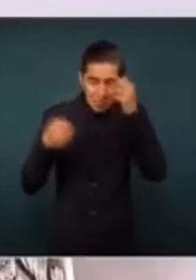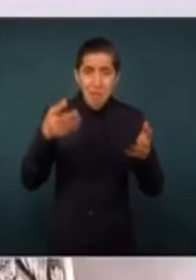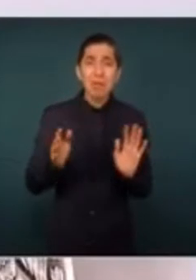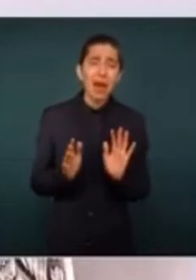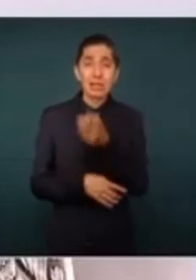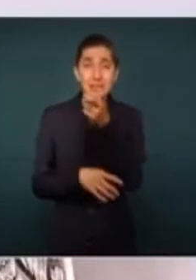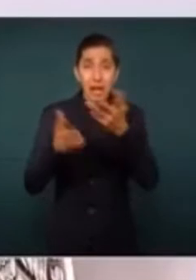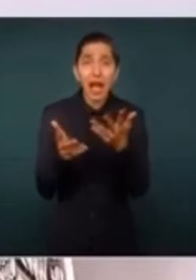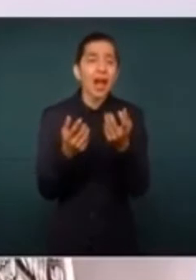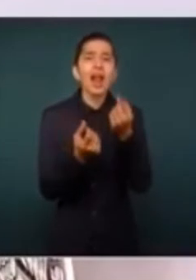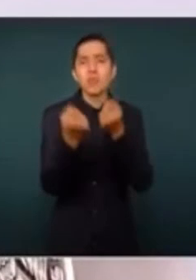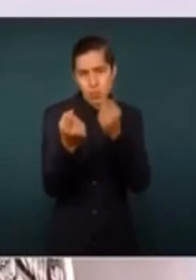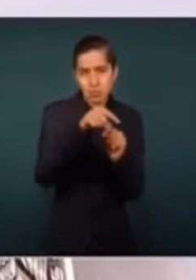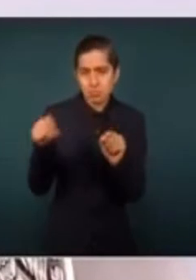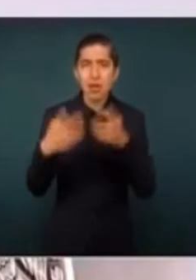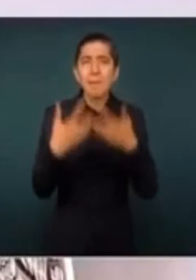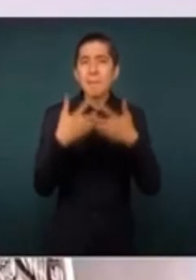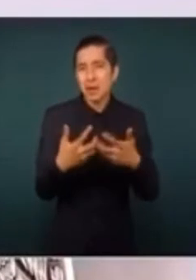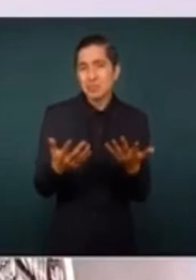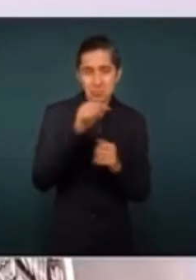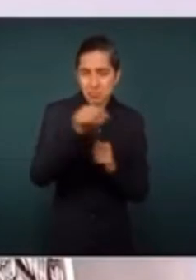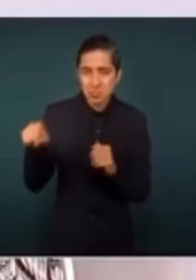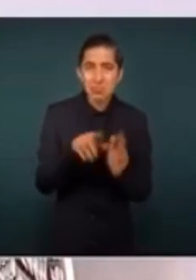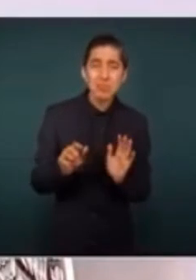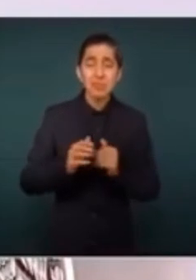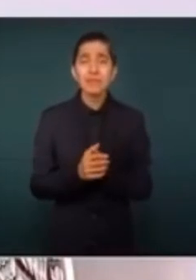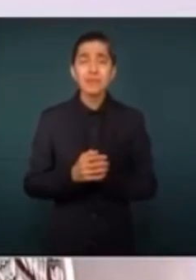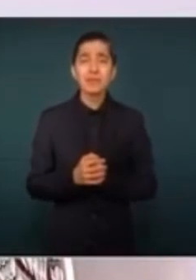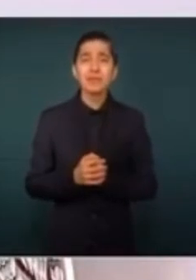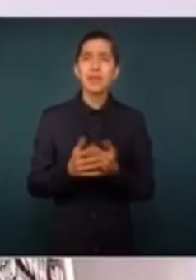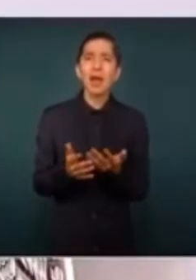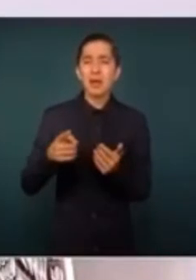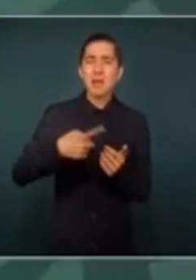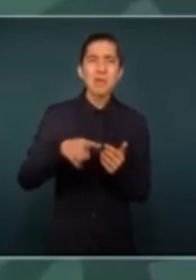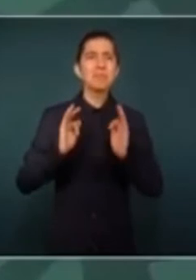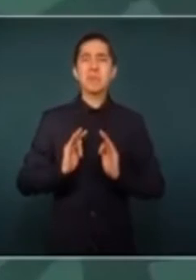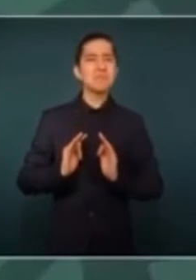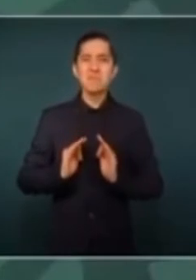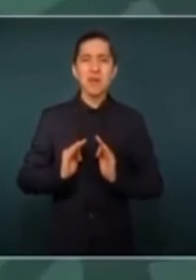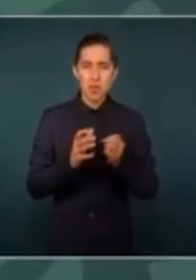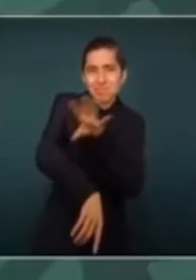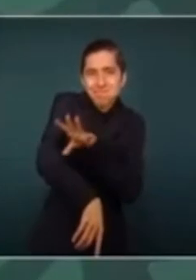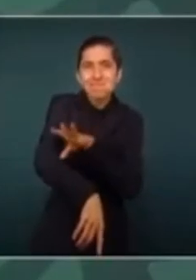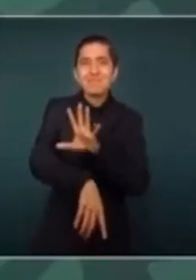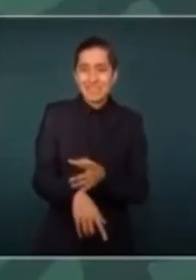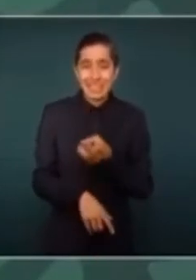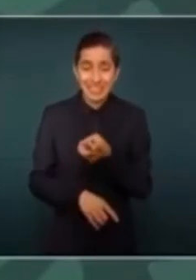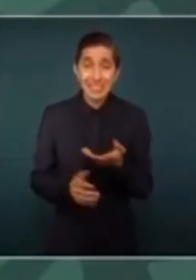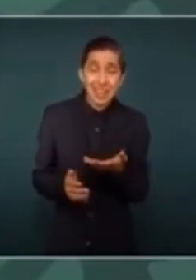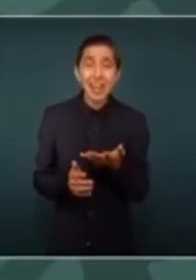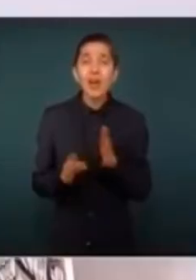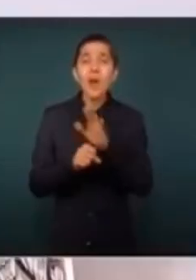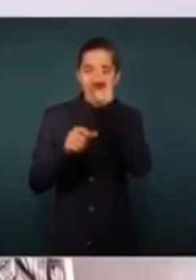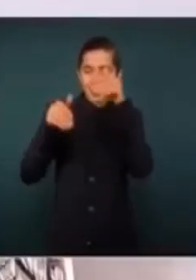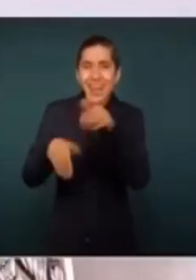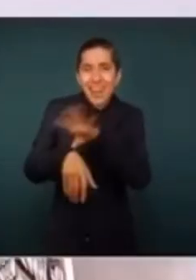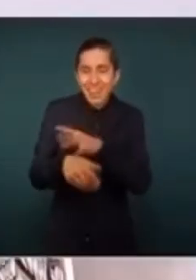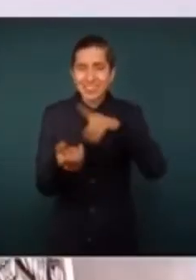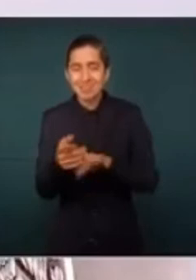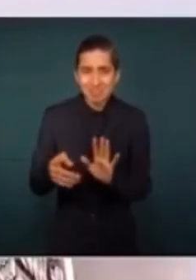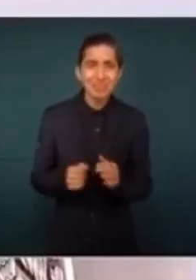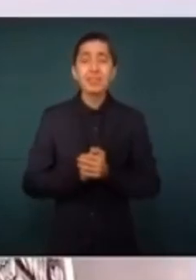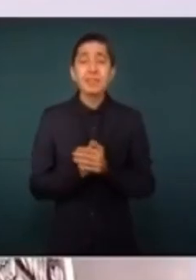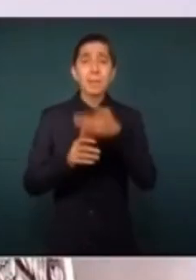algunas empresas que no están conformes con la nueva política, porque tiene que ver con el sector energético.